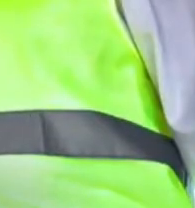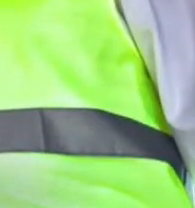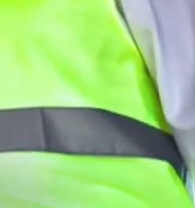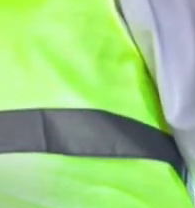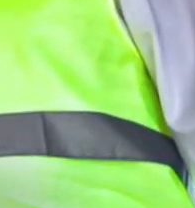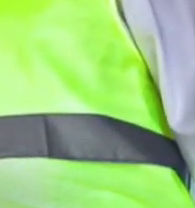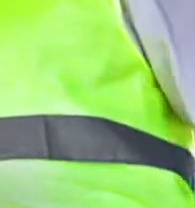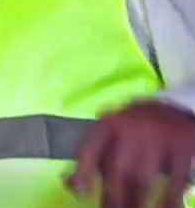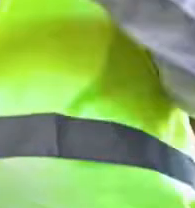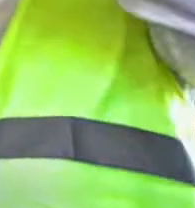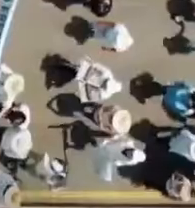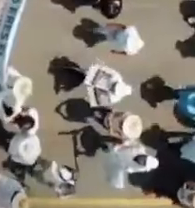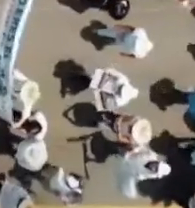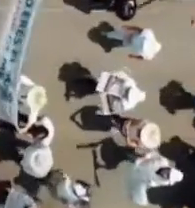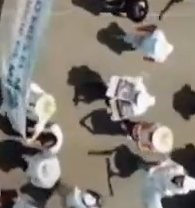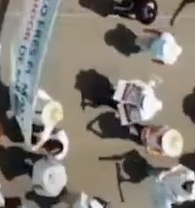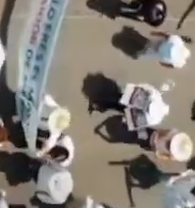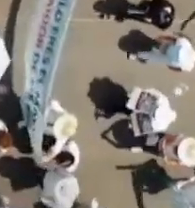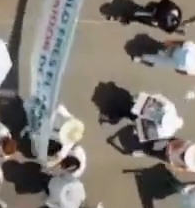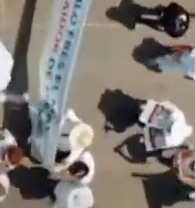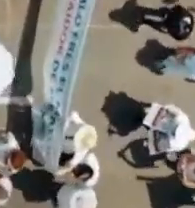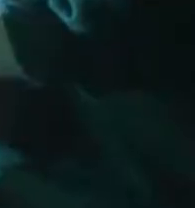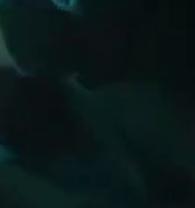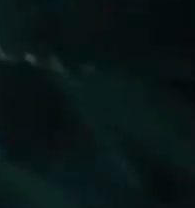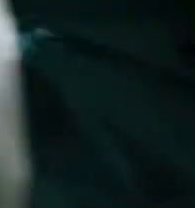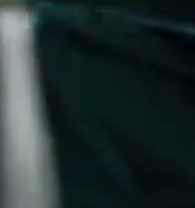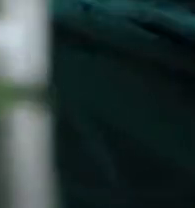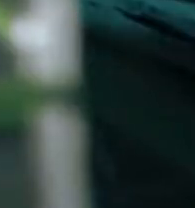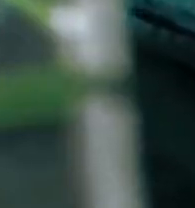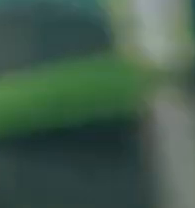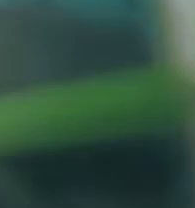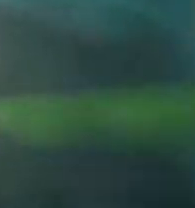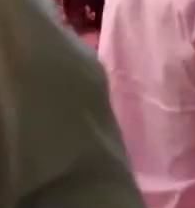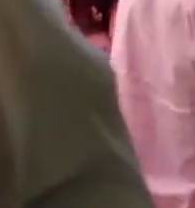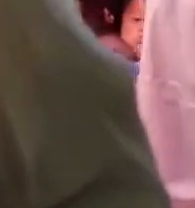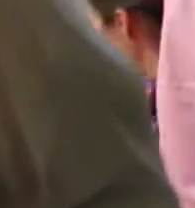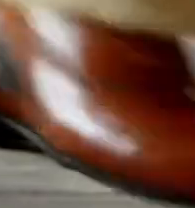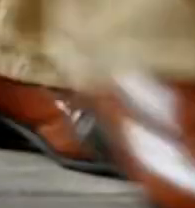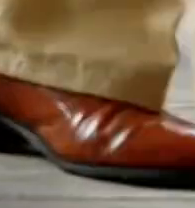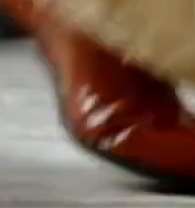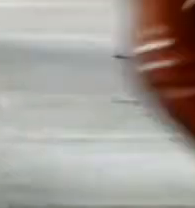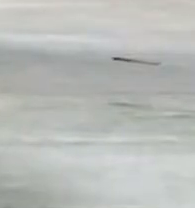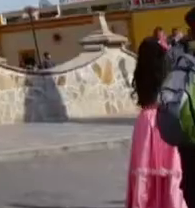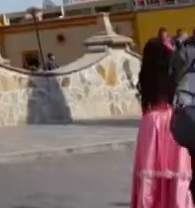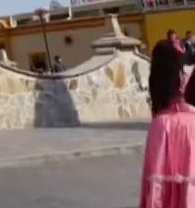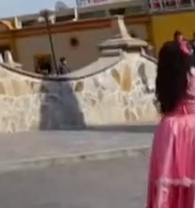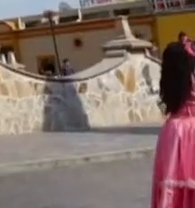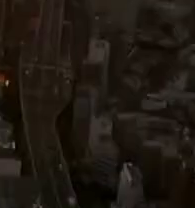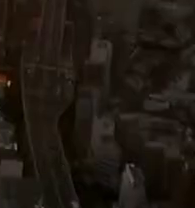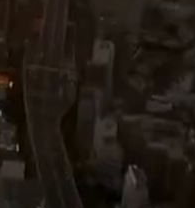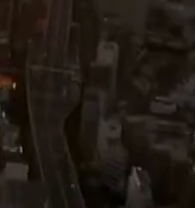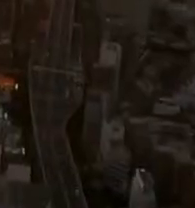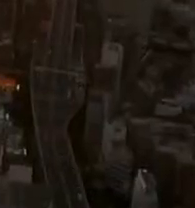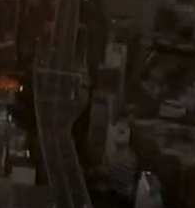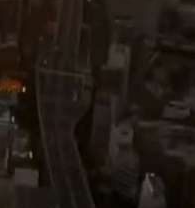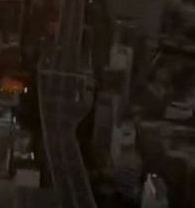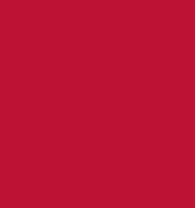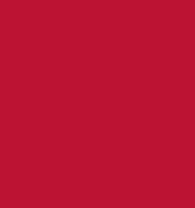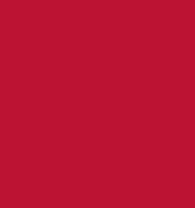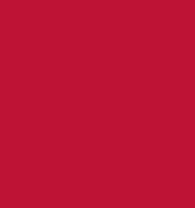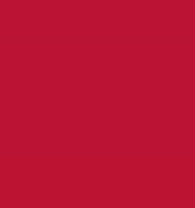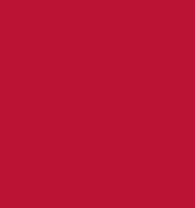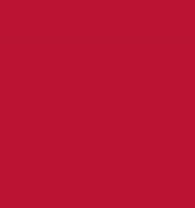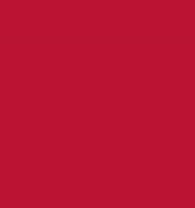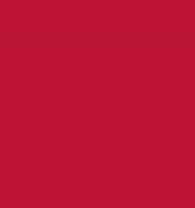Sanar los trabajos perdidos, la inseguridad, los centros de salud. En RSP queremos sanarte a ti.